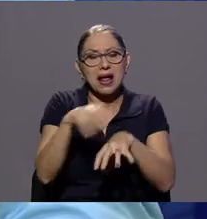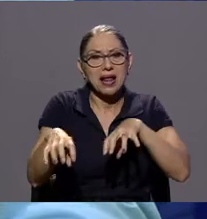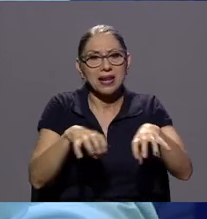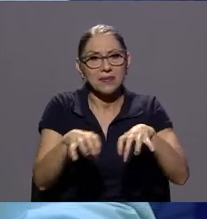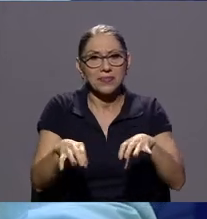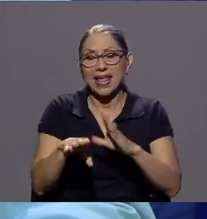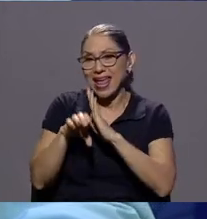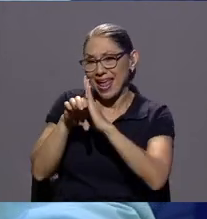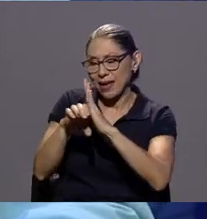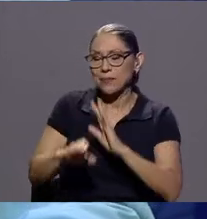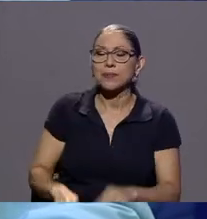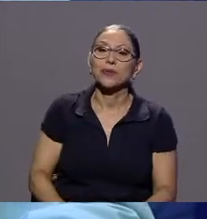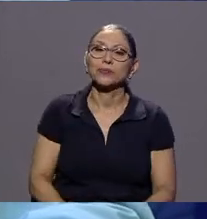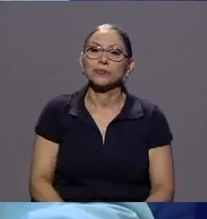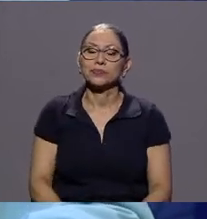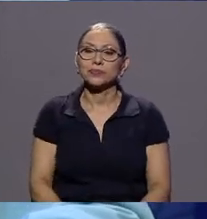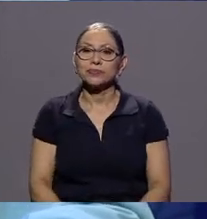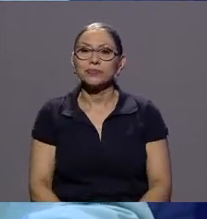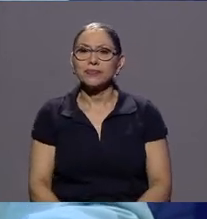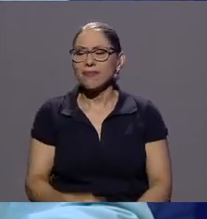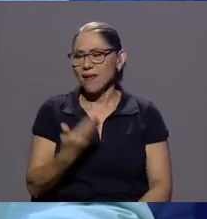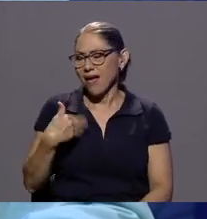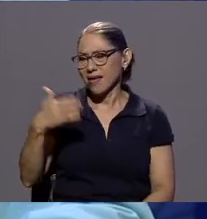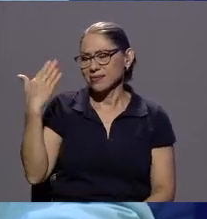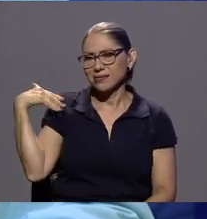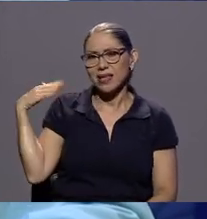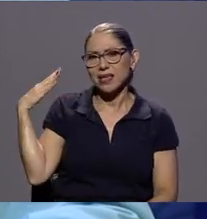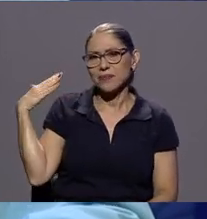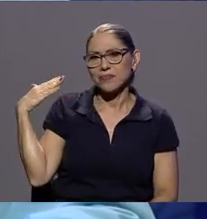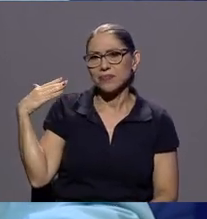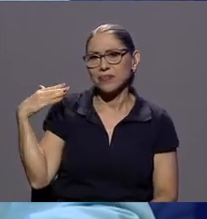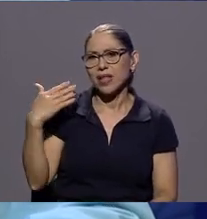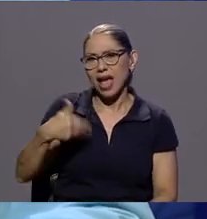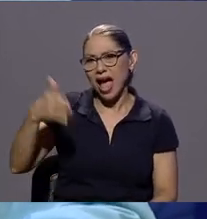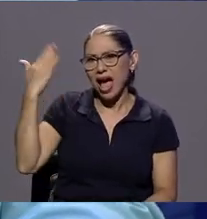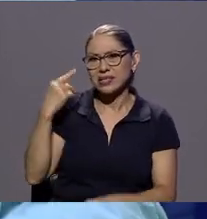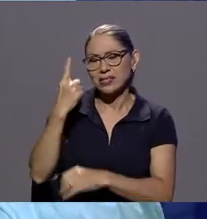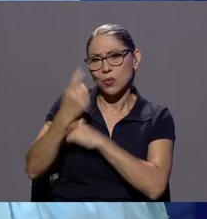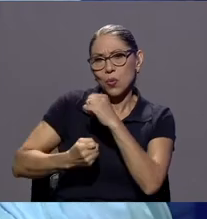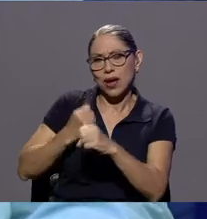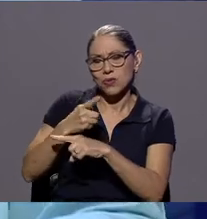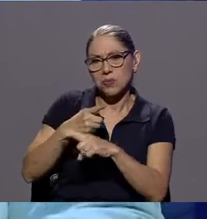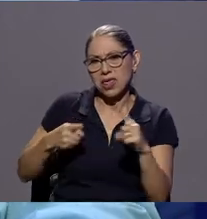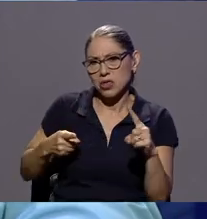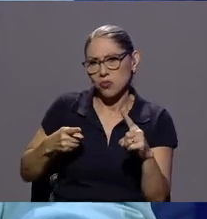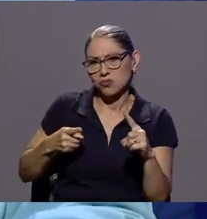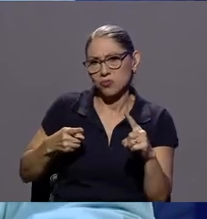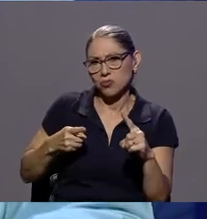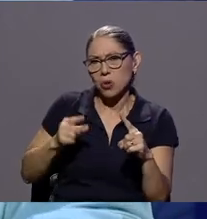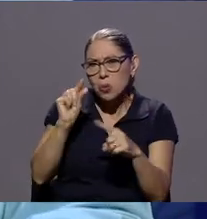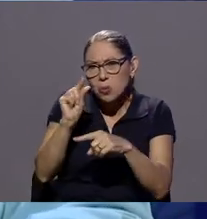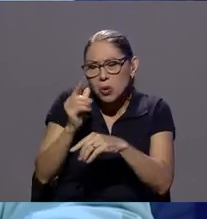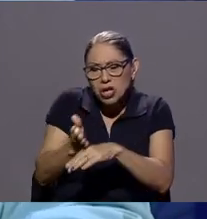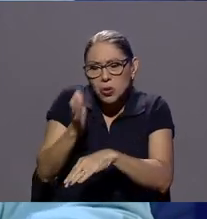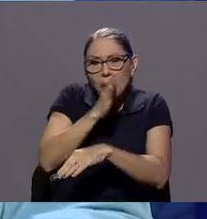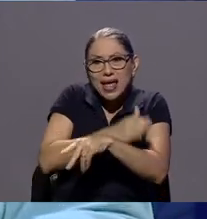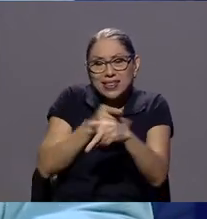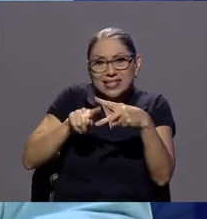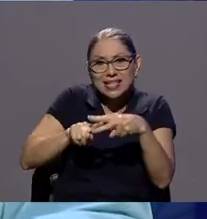le voy a poner un ejemplo hace hace año y medio un poquito antes de empezar con la pandemia